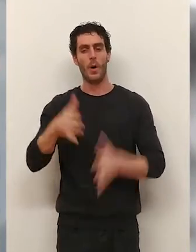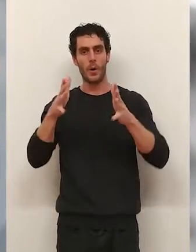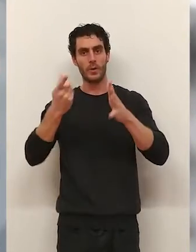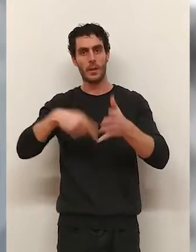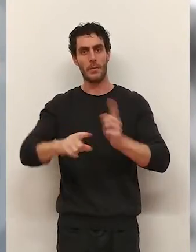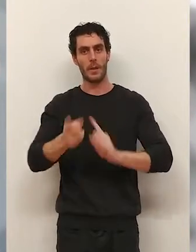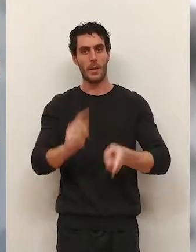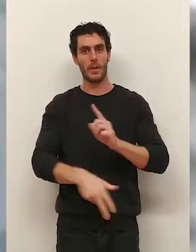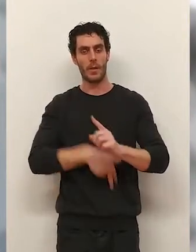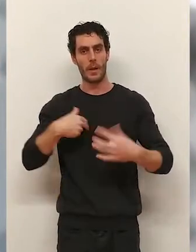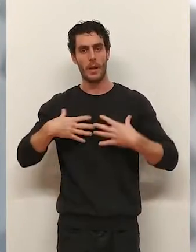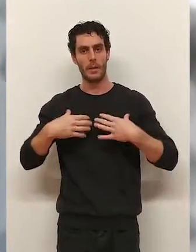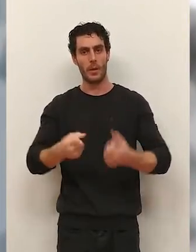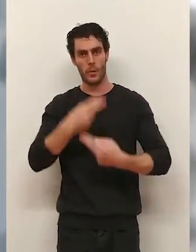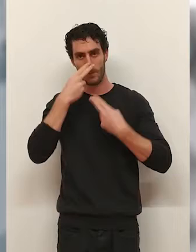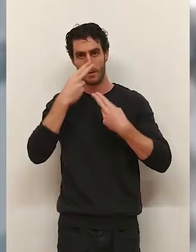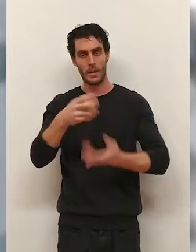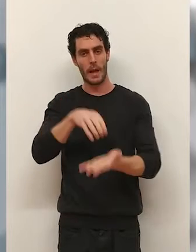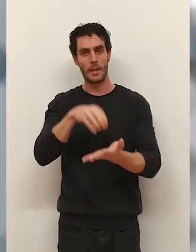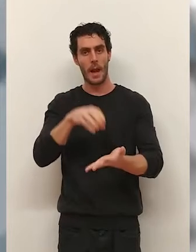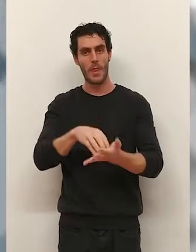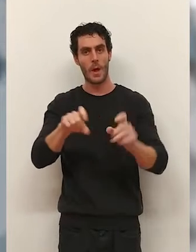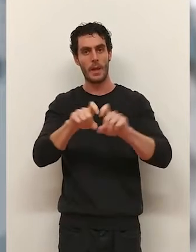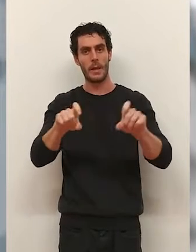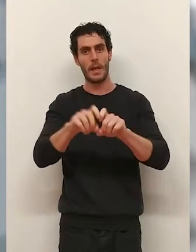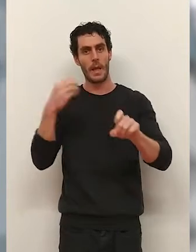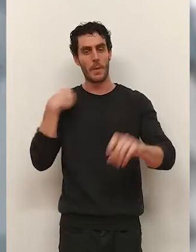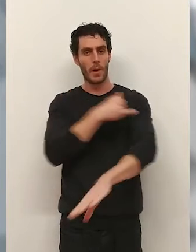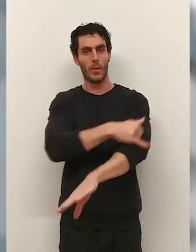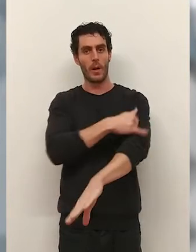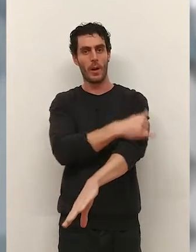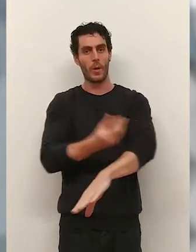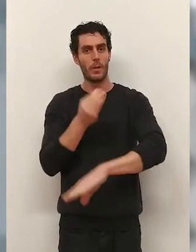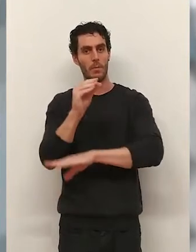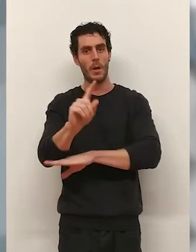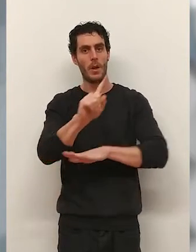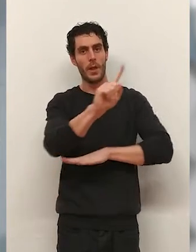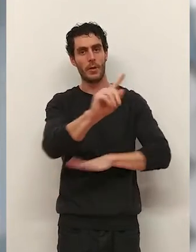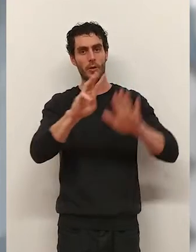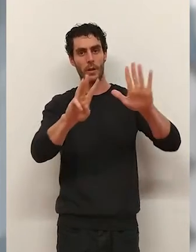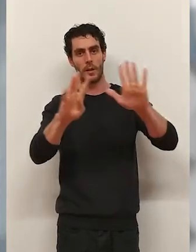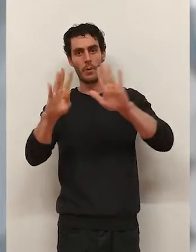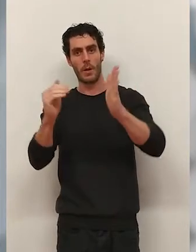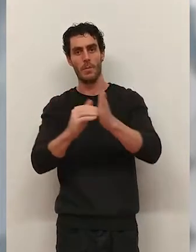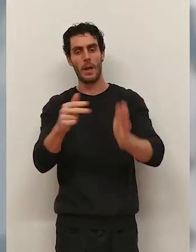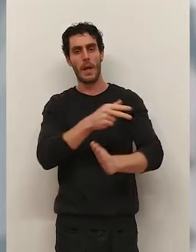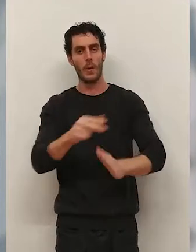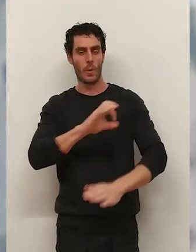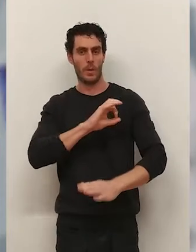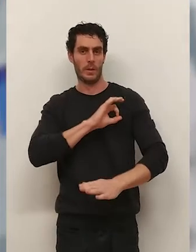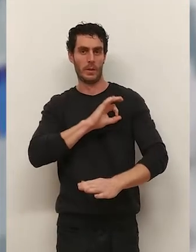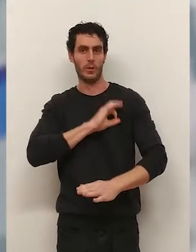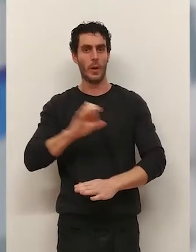Hoy la consejera y el director general de salud han visitado las instalaciones de la entidad a la que el gobierno apoya con 189.000 euros. Somalo ha